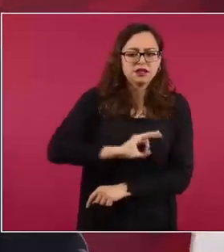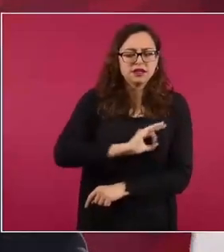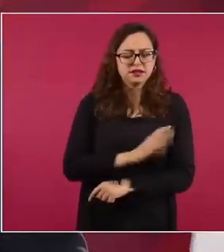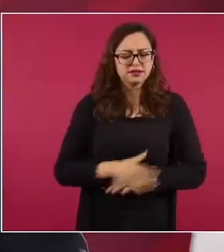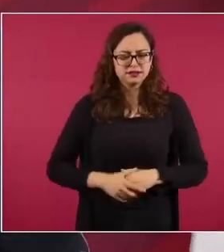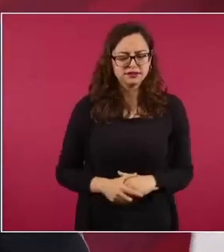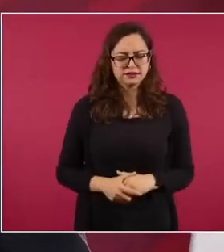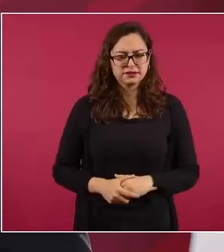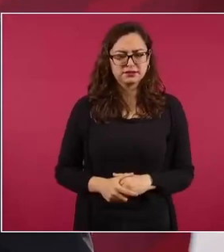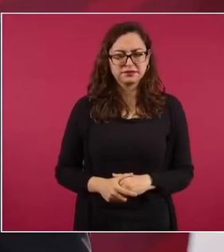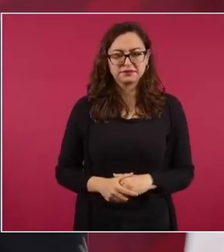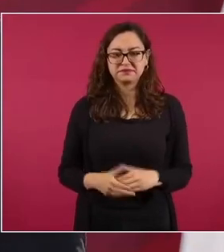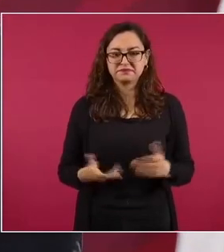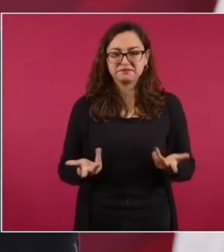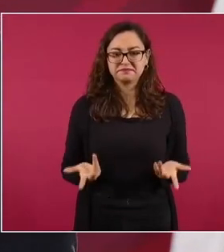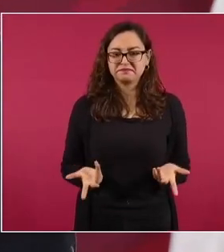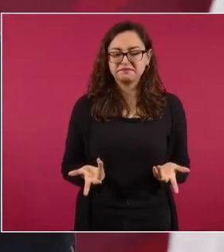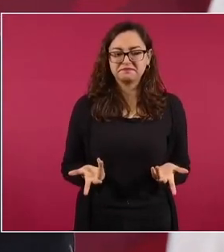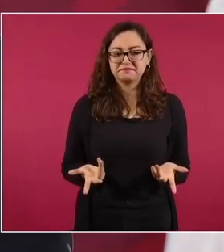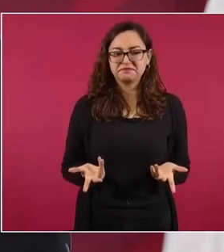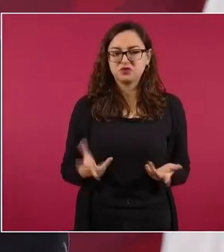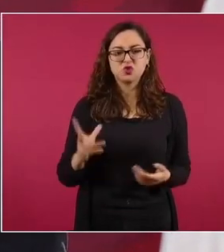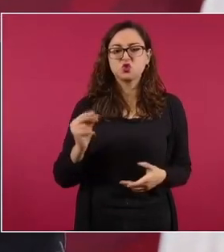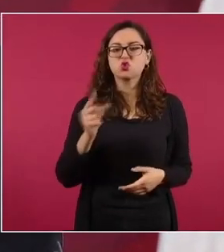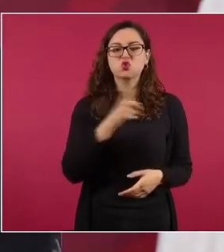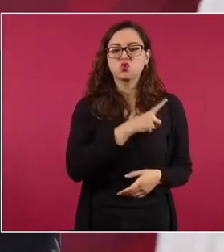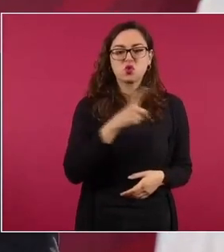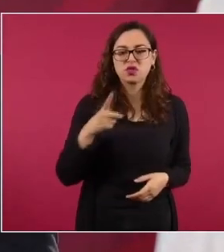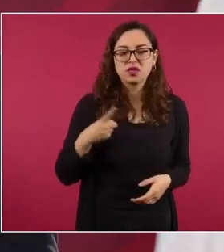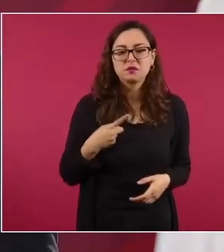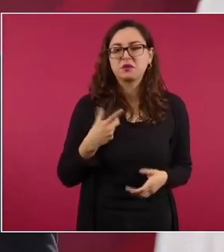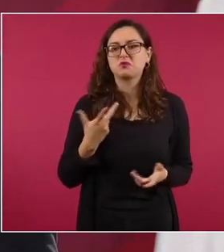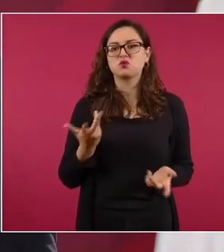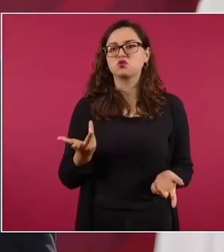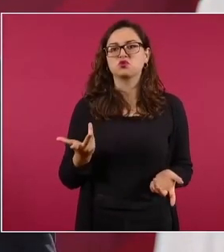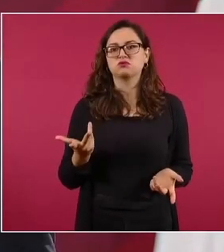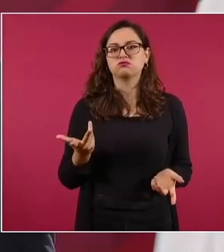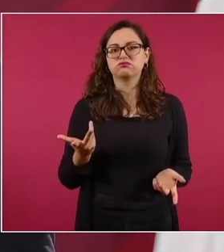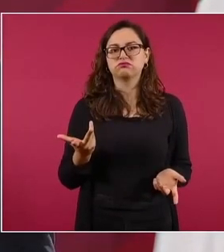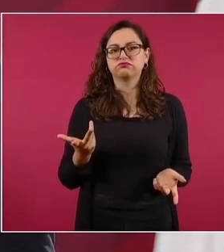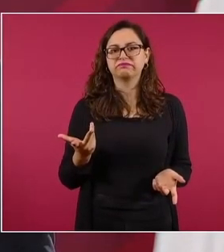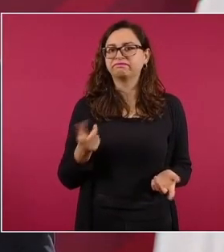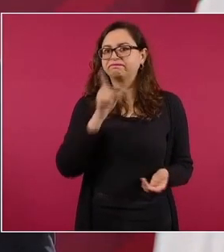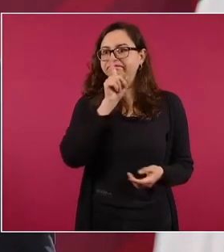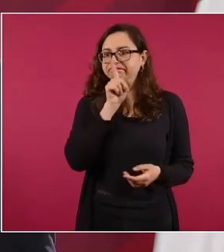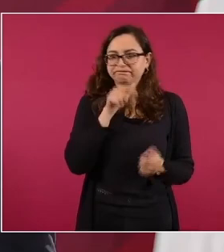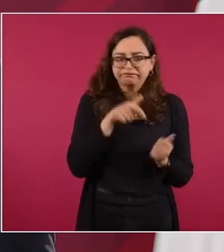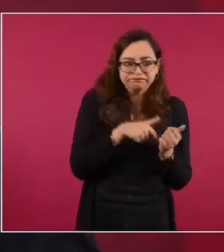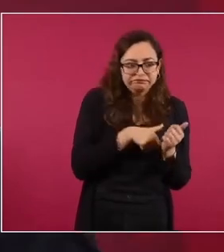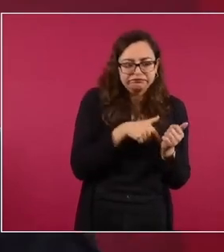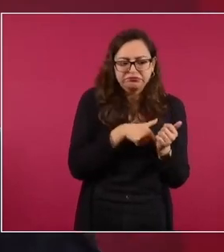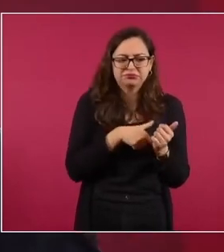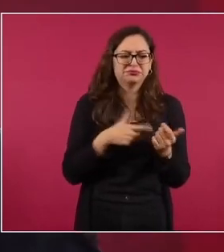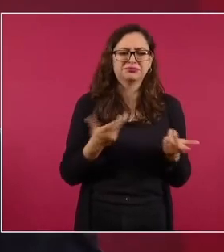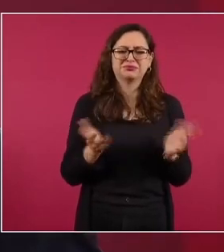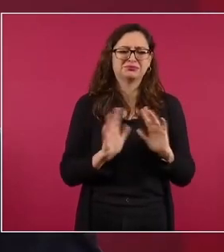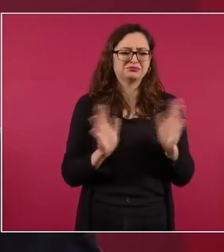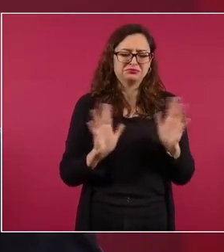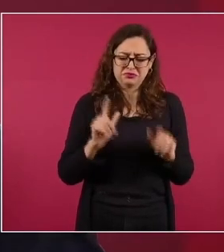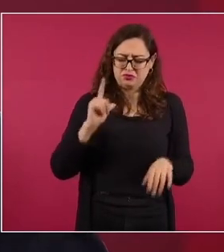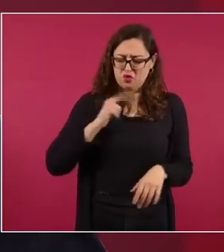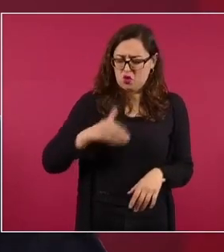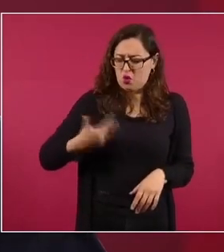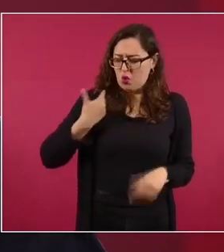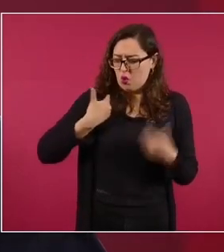Y no hay nada que ocultar en la vida pública,